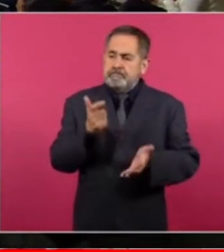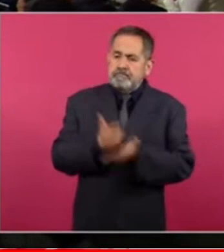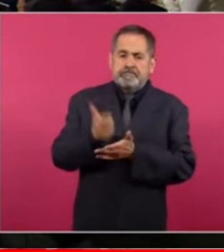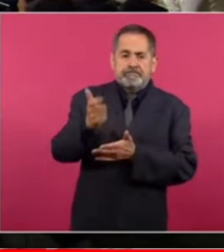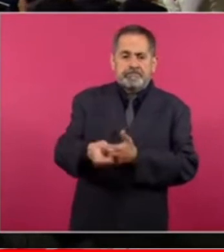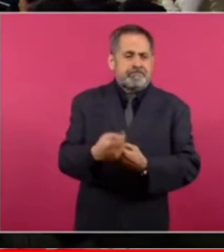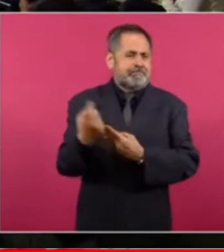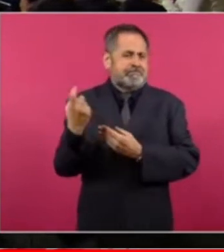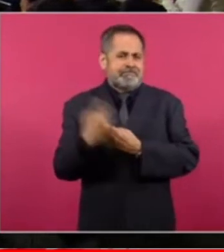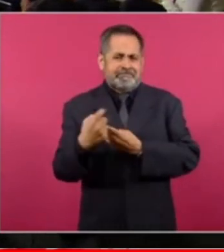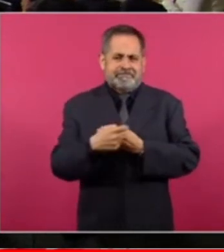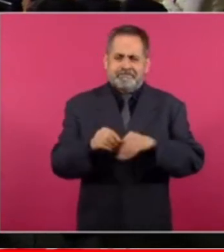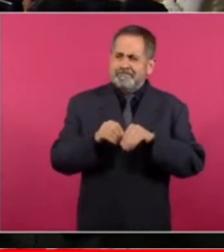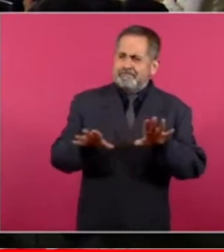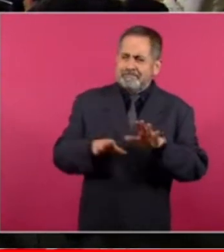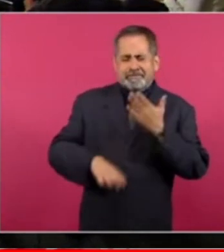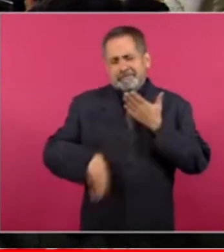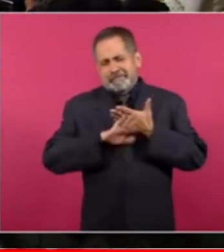para atacar